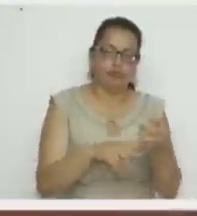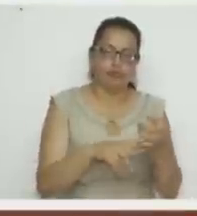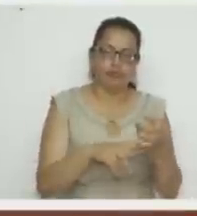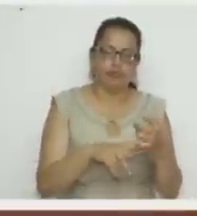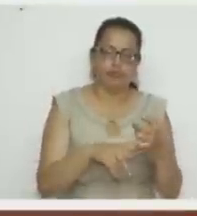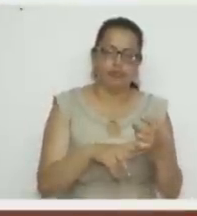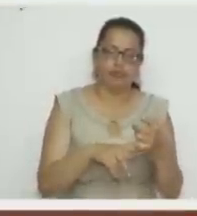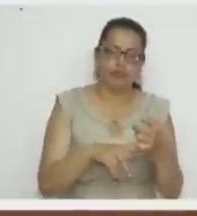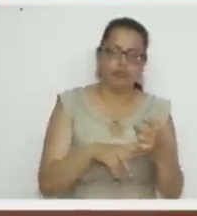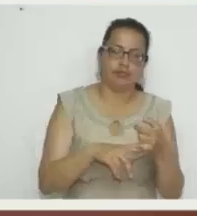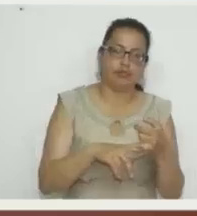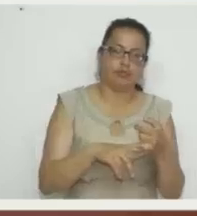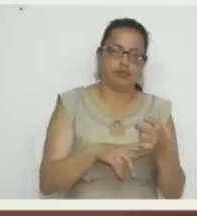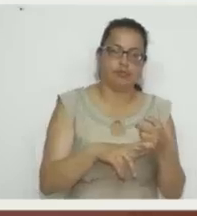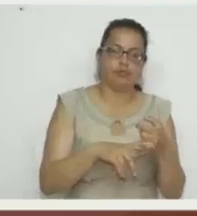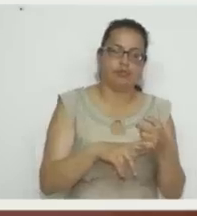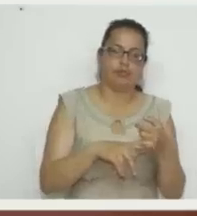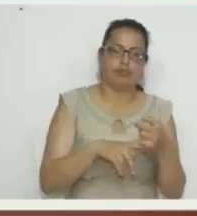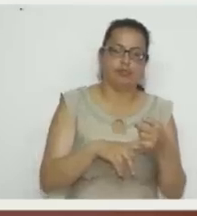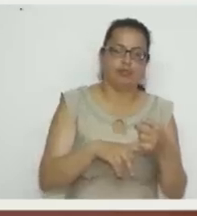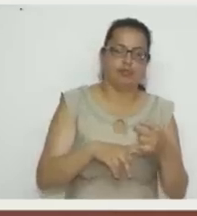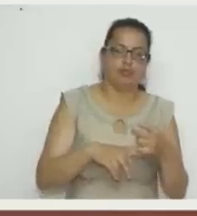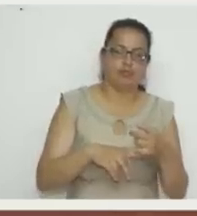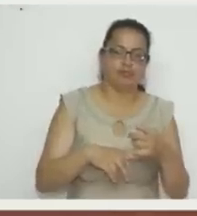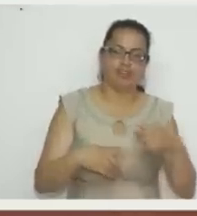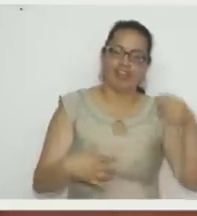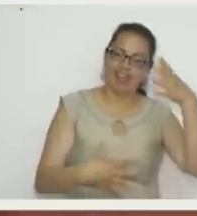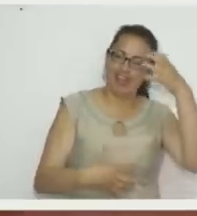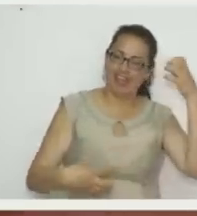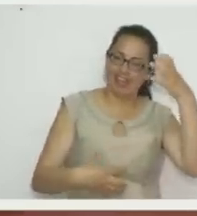¿este quién es? Ese es un mico. Ese es un mico.